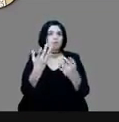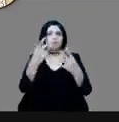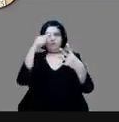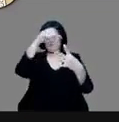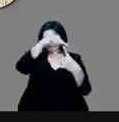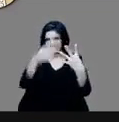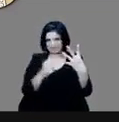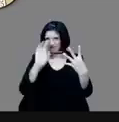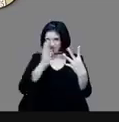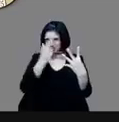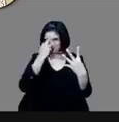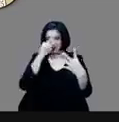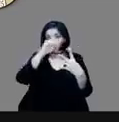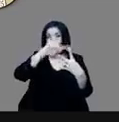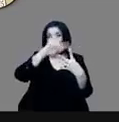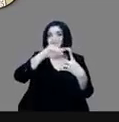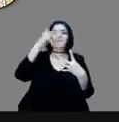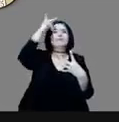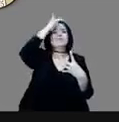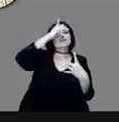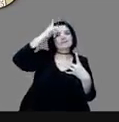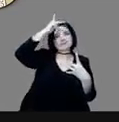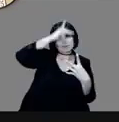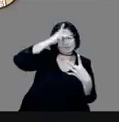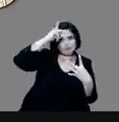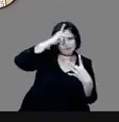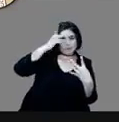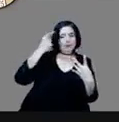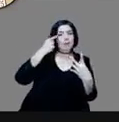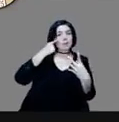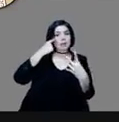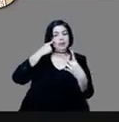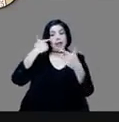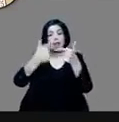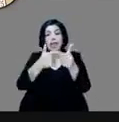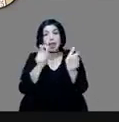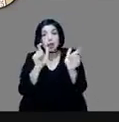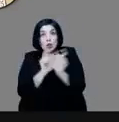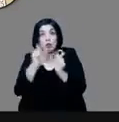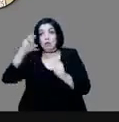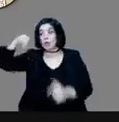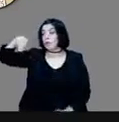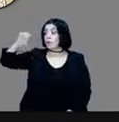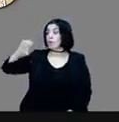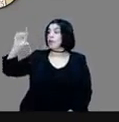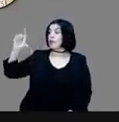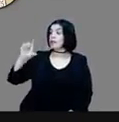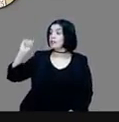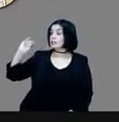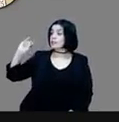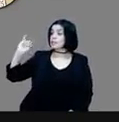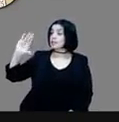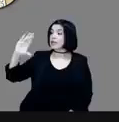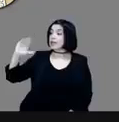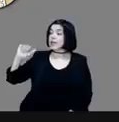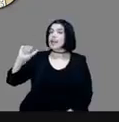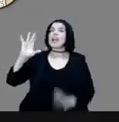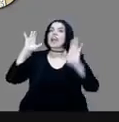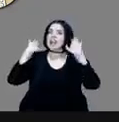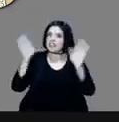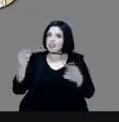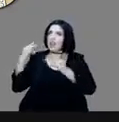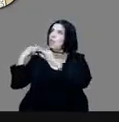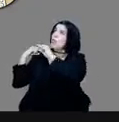es decir, el grupo Mexica estaba, desde hacía varios años, con una serie de pronósticos y de